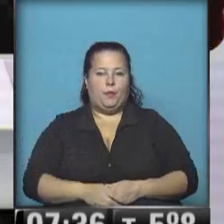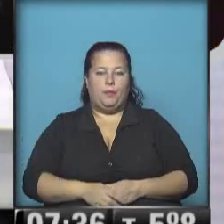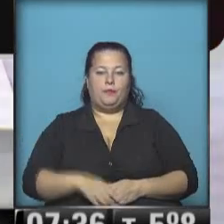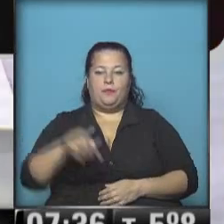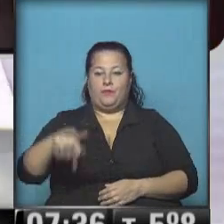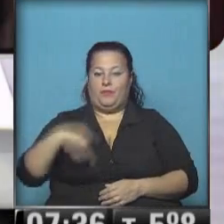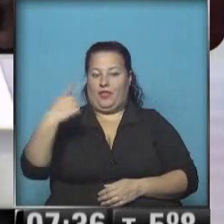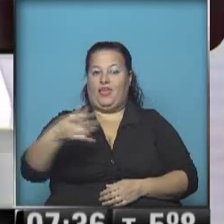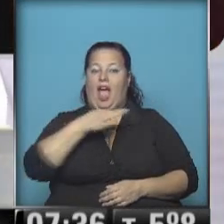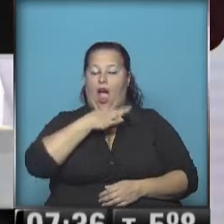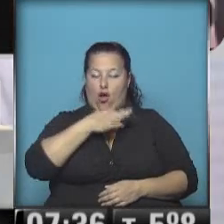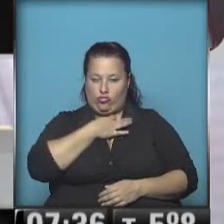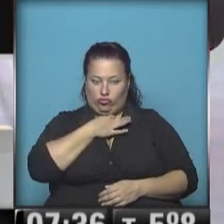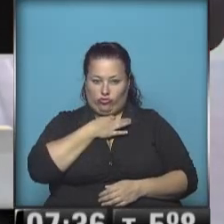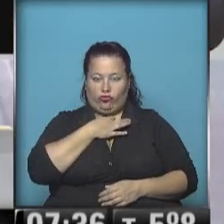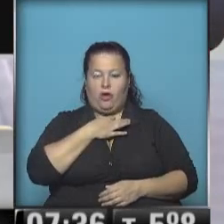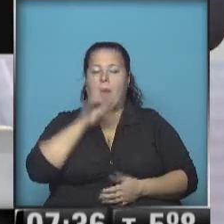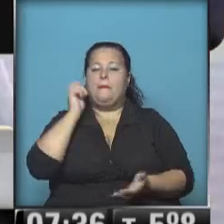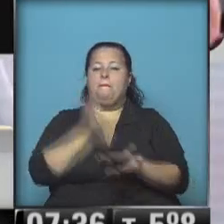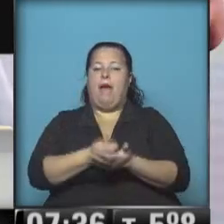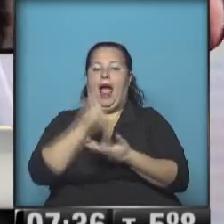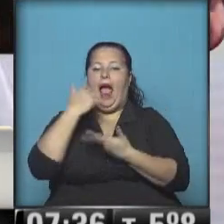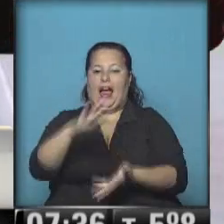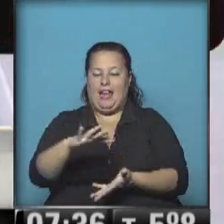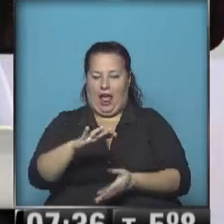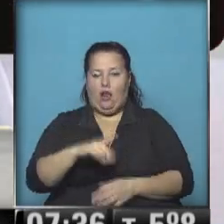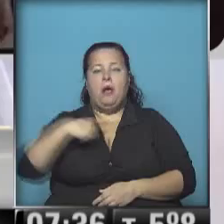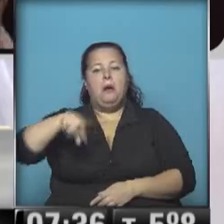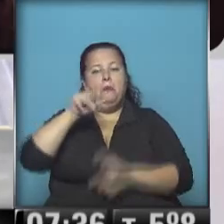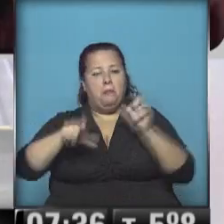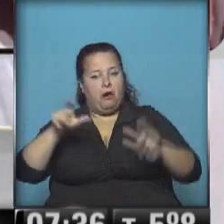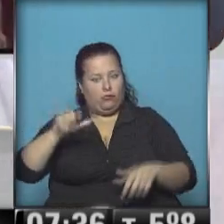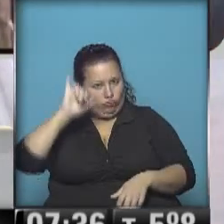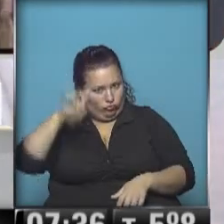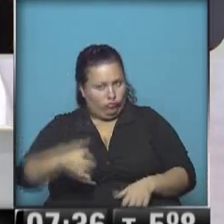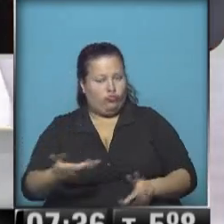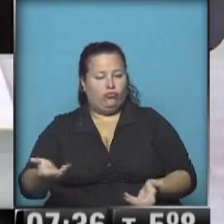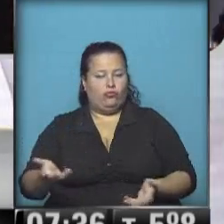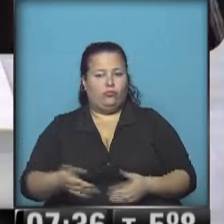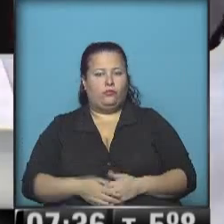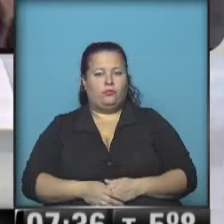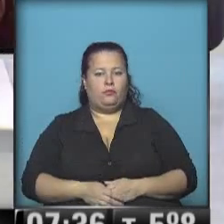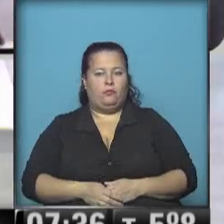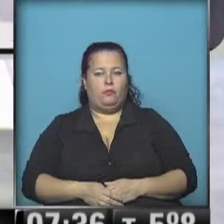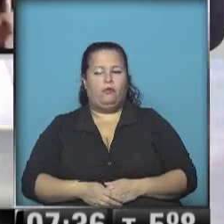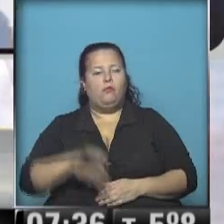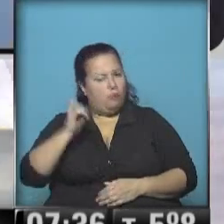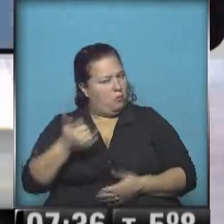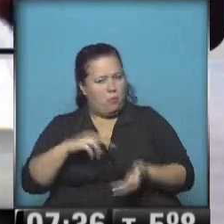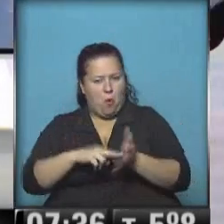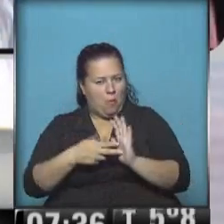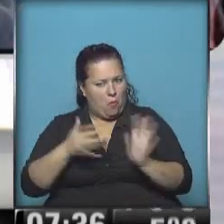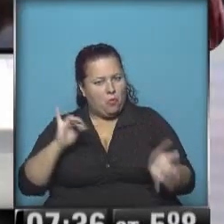desde el mes entrante, se cancelaba el alinaldo. Los trabajadores dijimos que sí, que sí, que no había